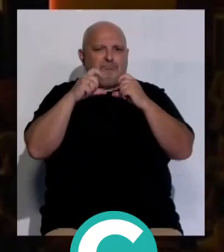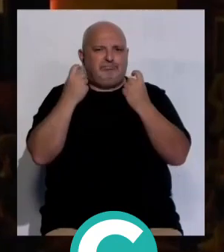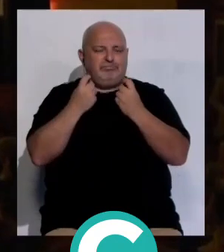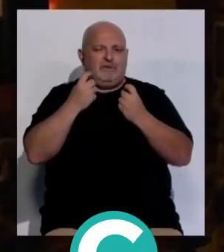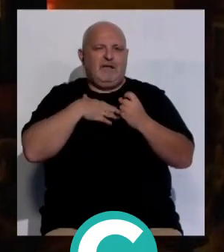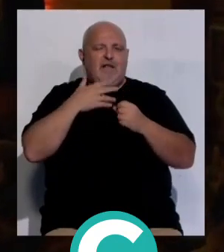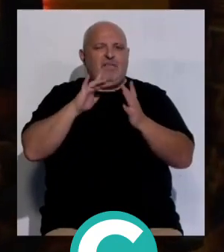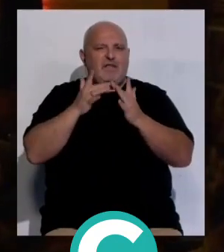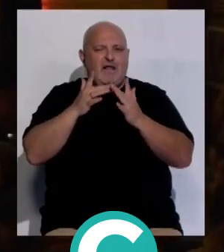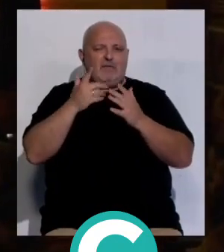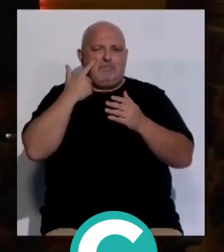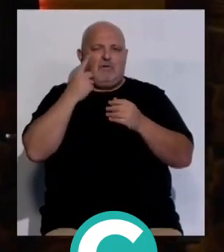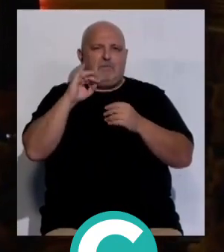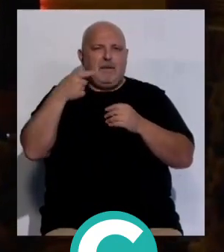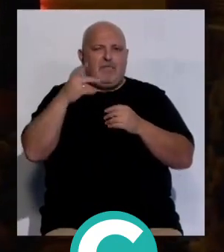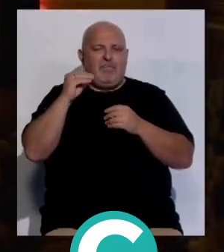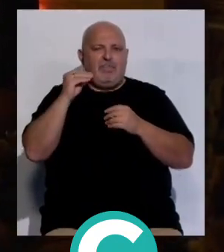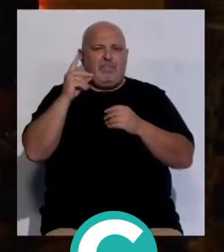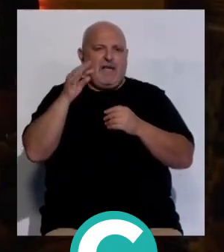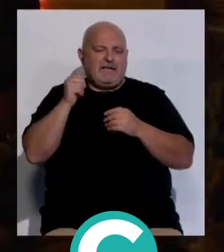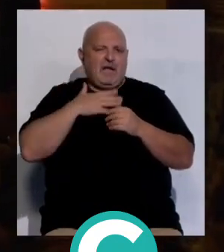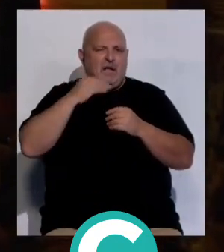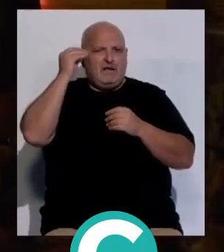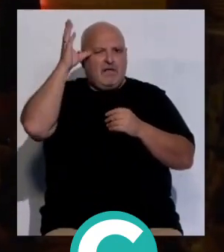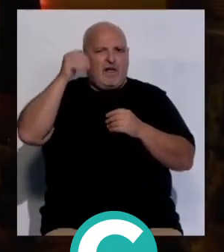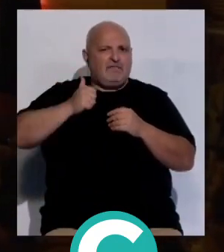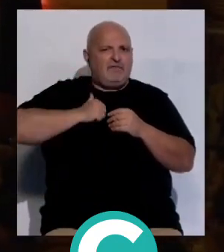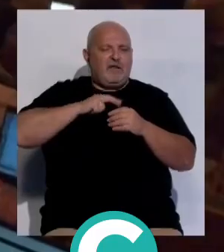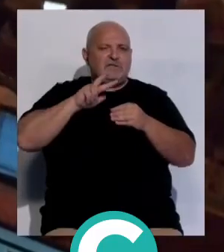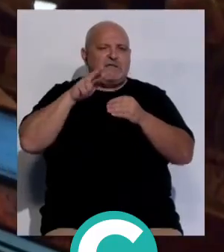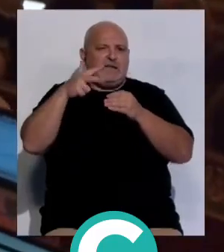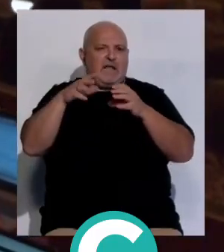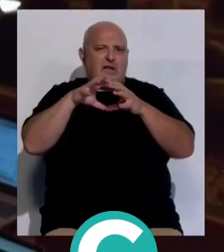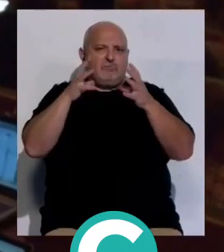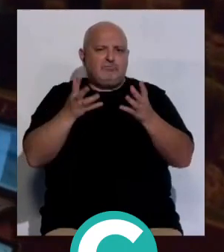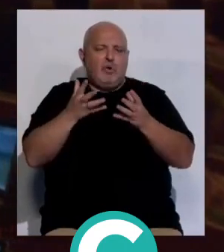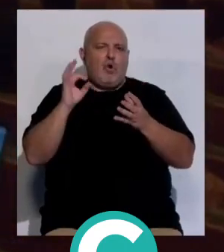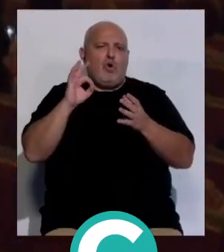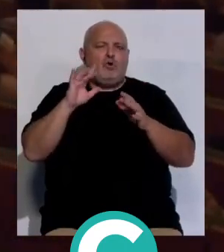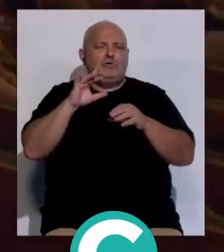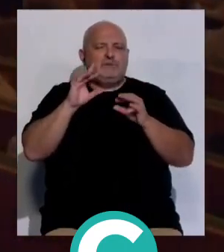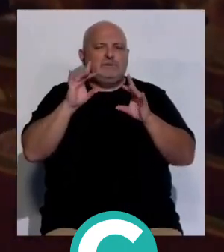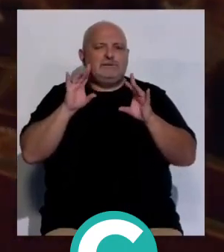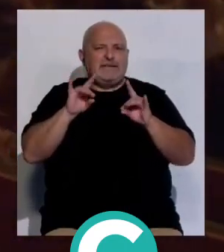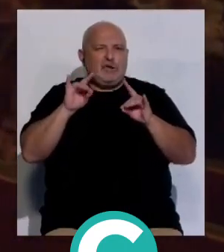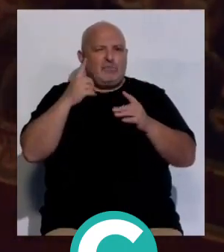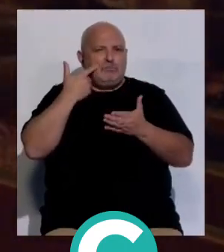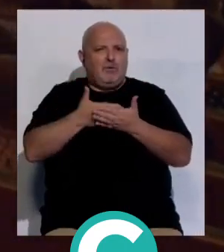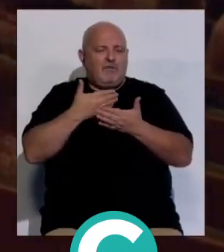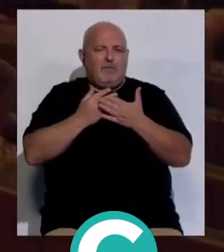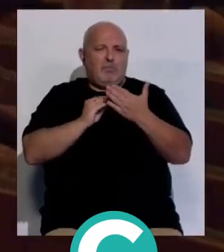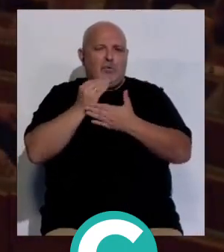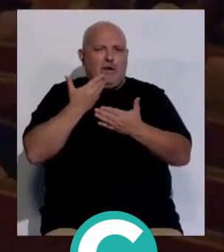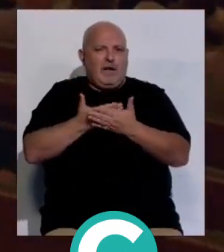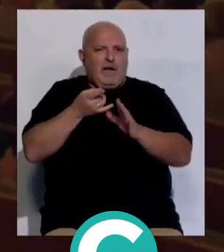trazabilidad digital, big data, inteligencia artificial, imágenes de satélite o la utilización de sensores en toda la fase de